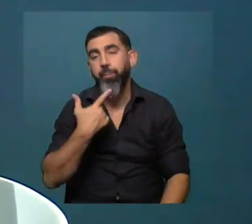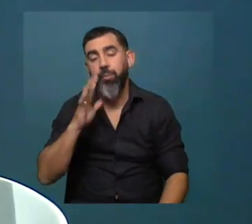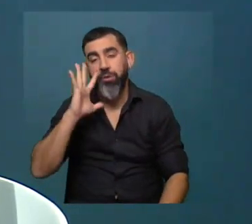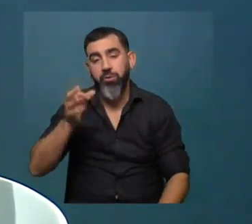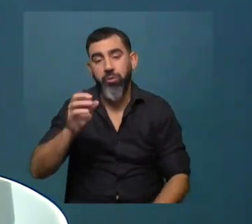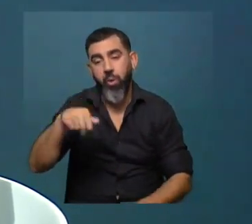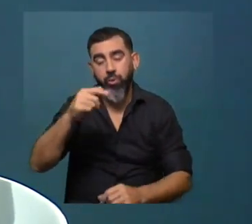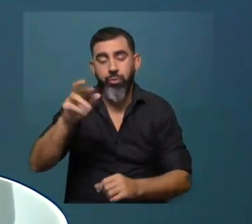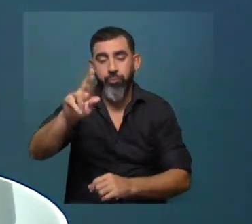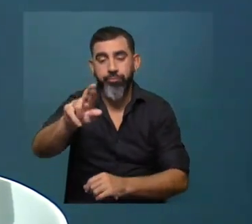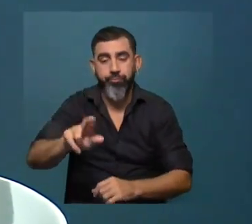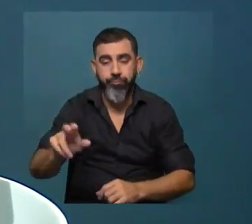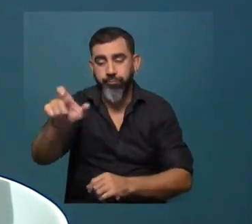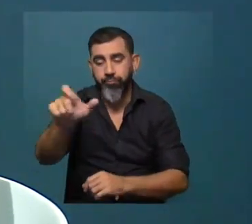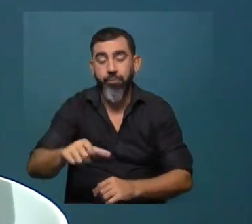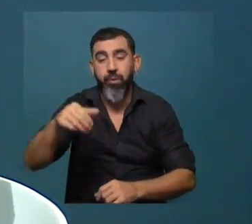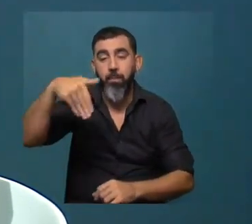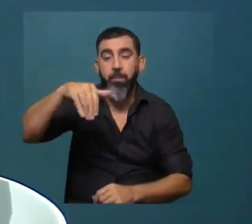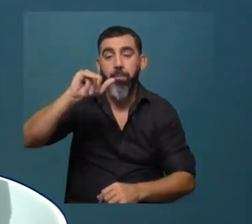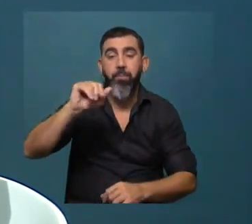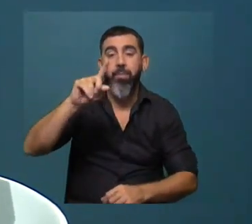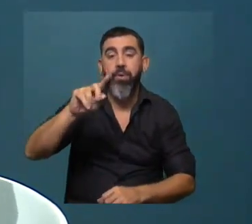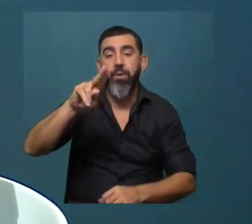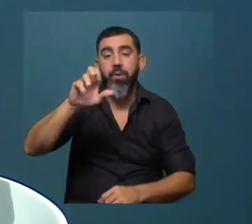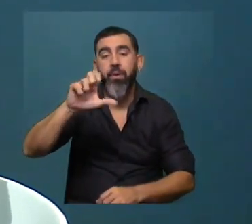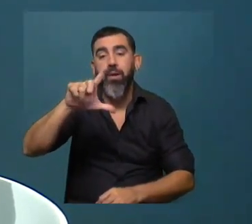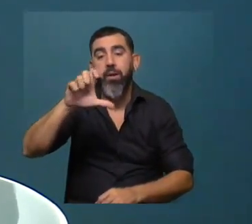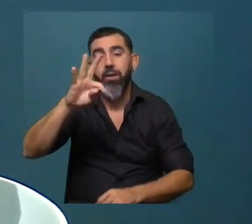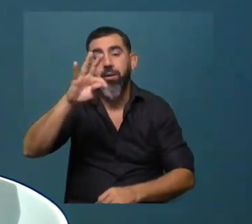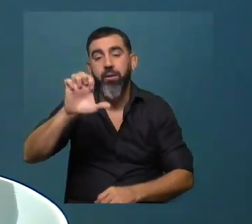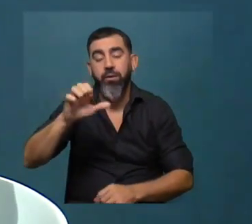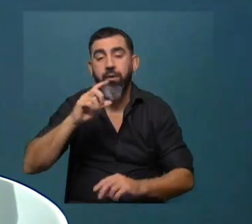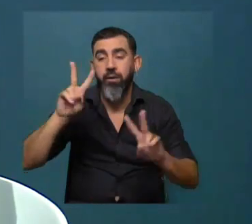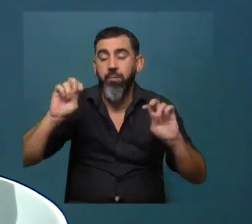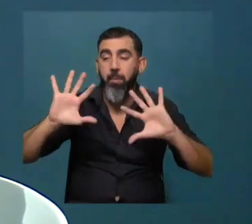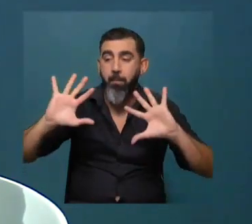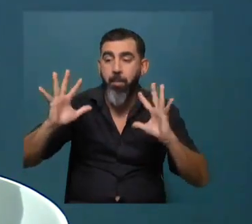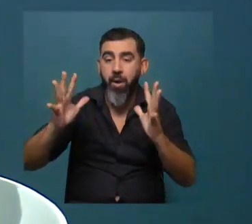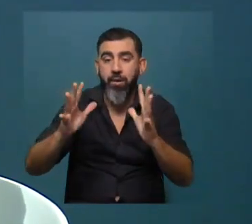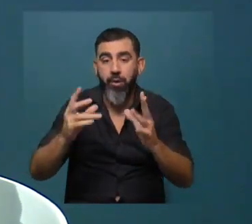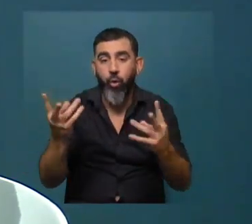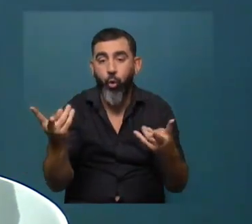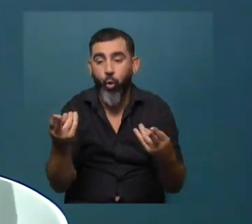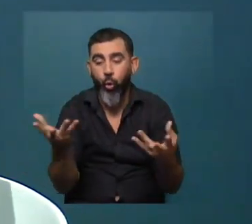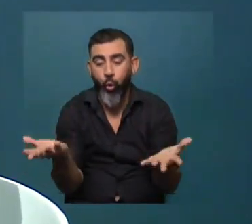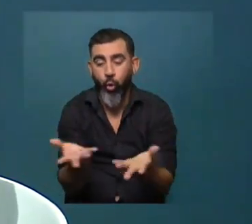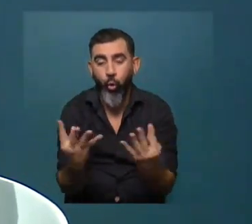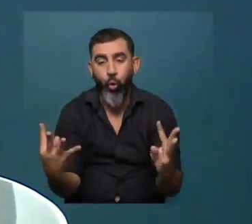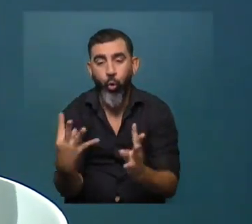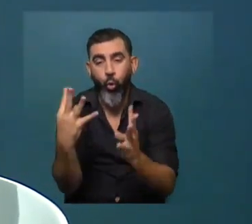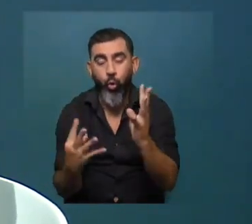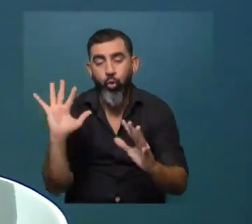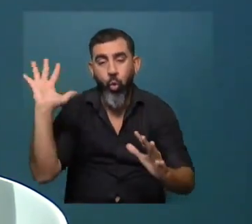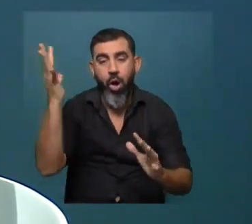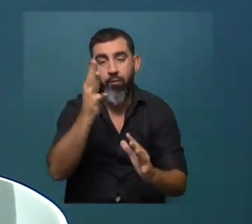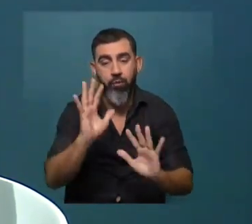cuencas, ¿no? El arroyo Miguelete, en las partes más de parque, es pasto corto y algunos árboles dispersos. Bueno,